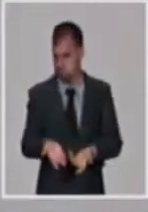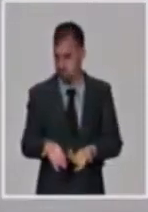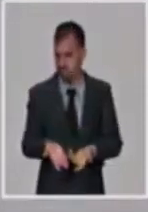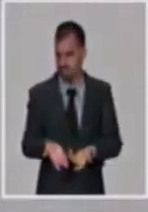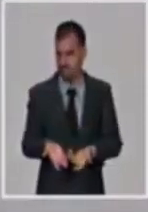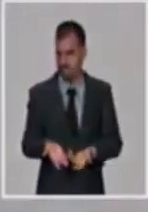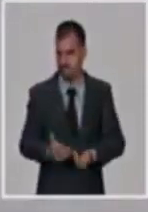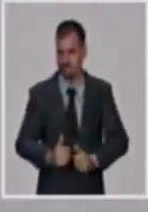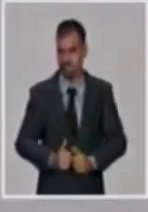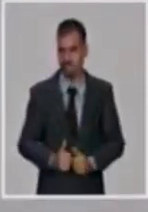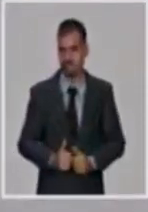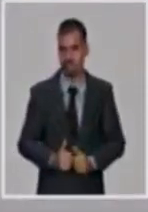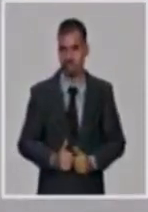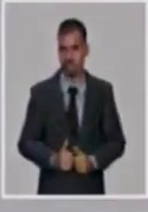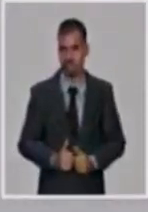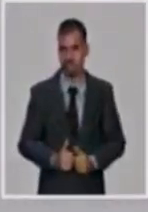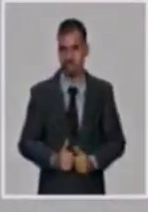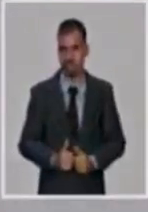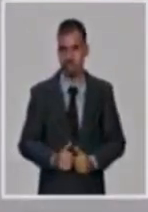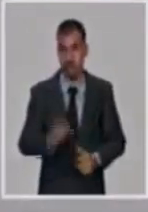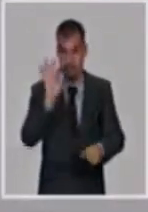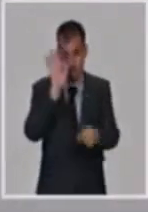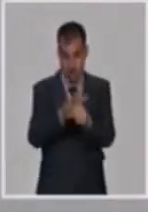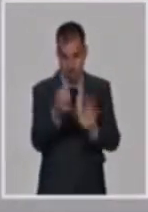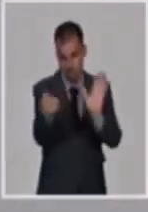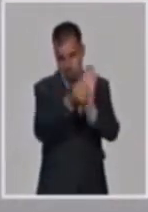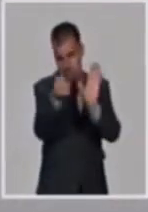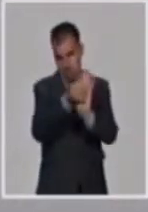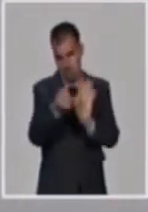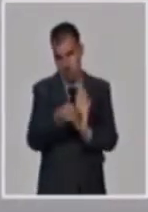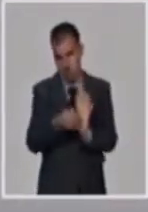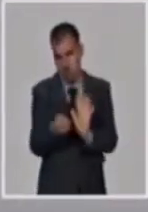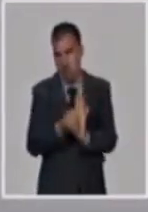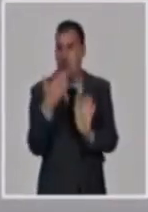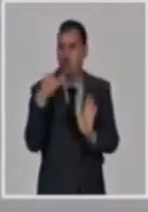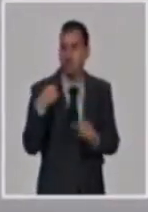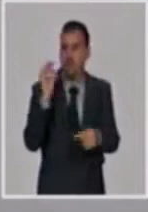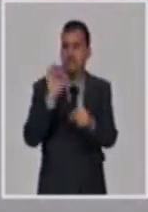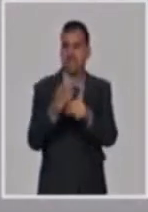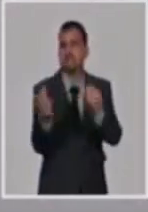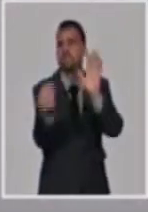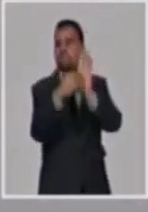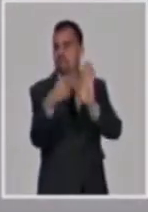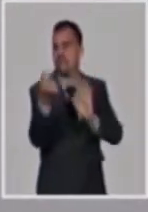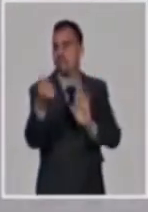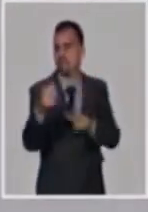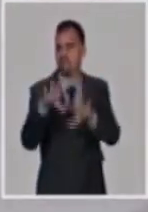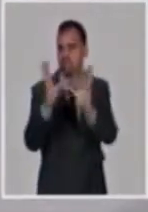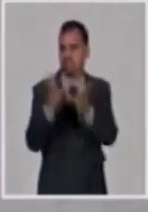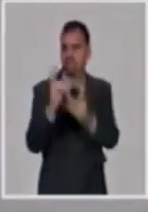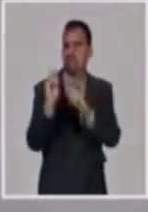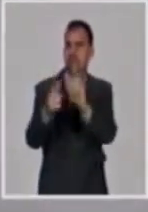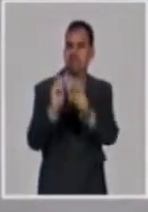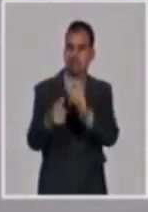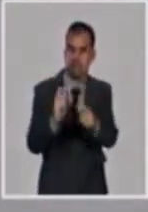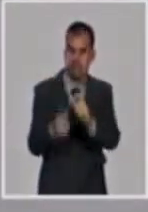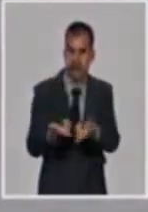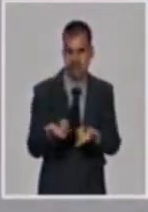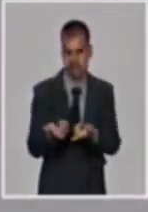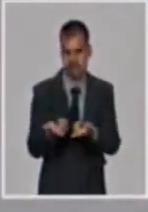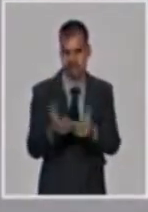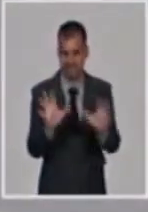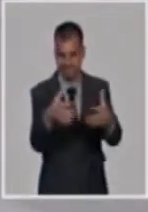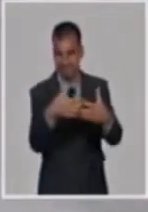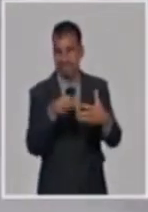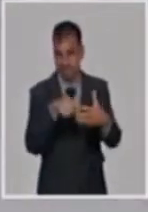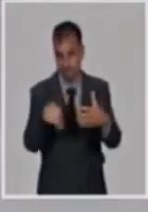Se dispusieron y aprobaron principios para formar precios de precios de compra o precios de acopio.